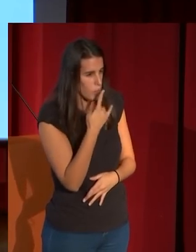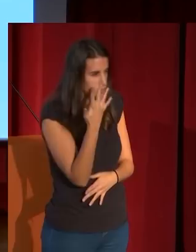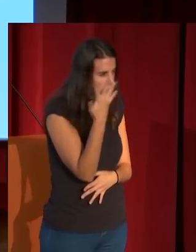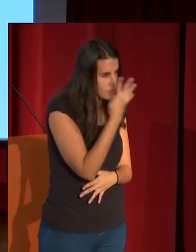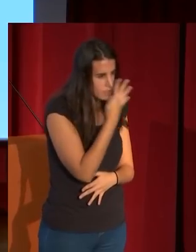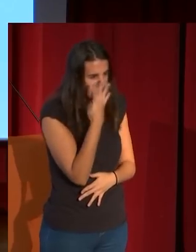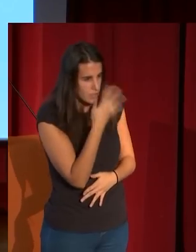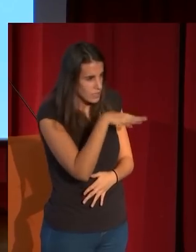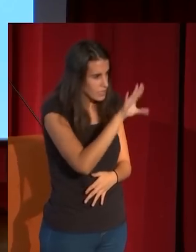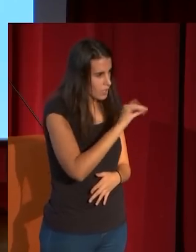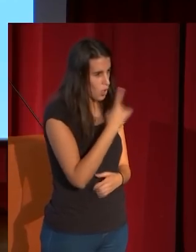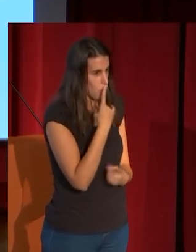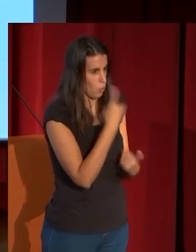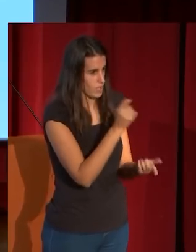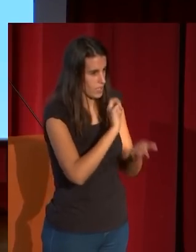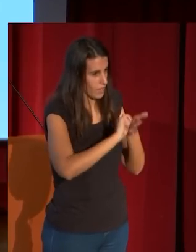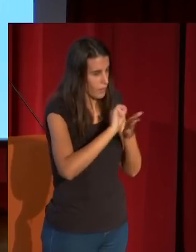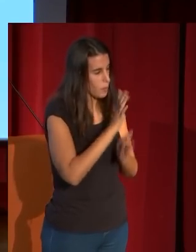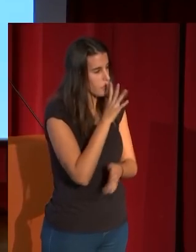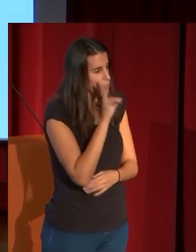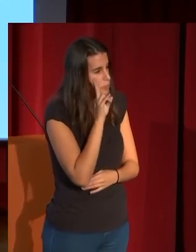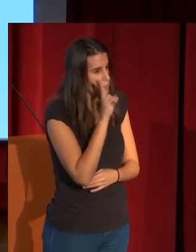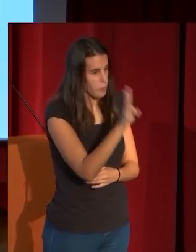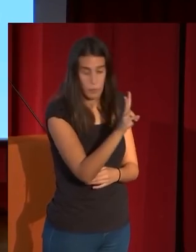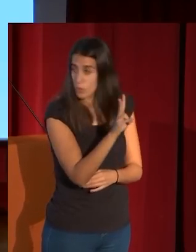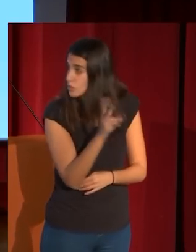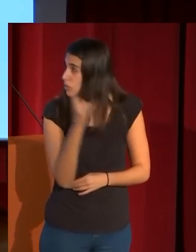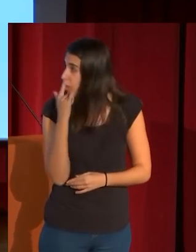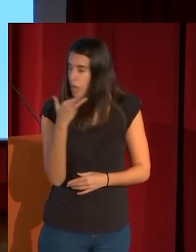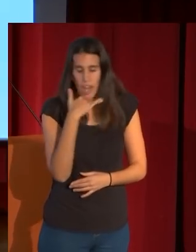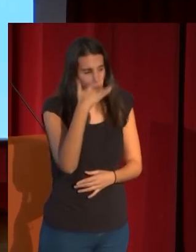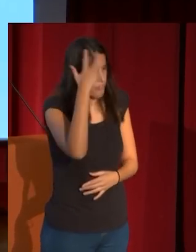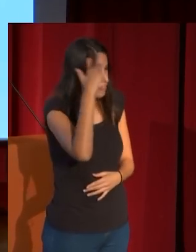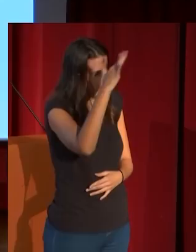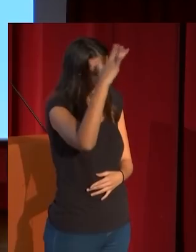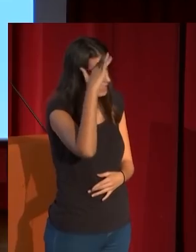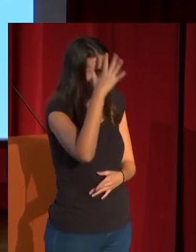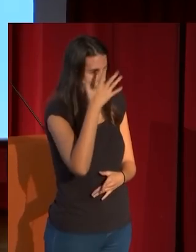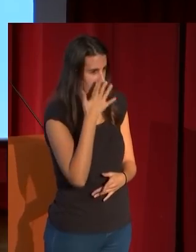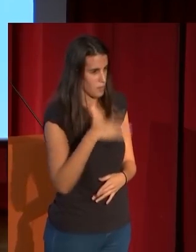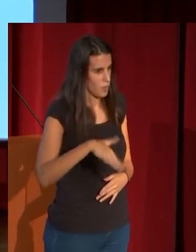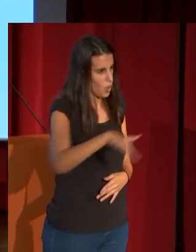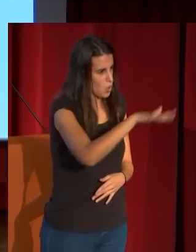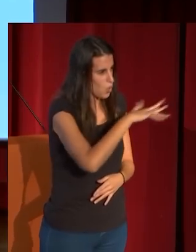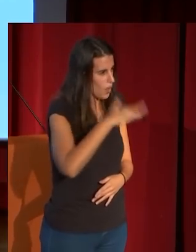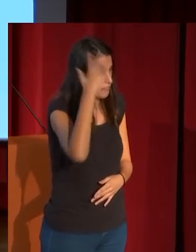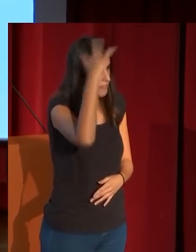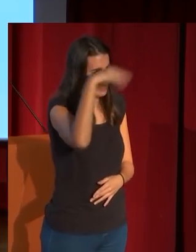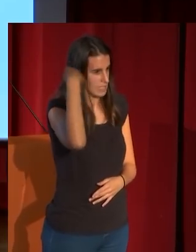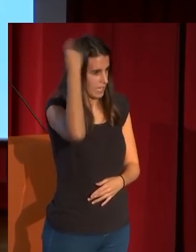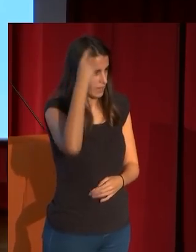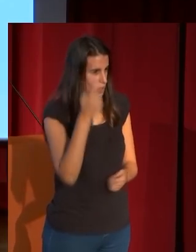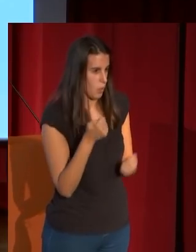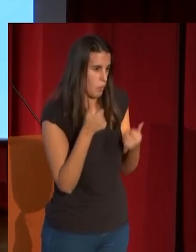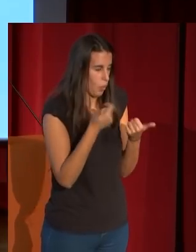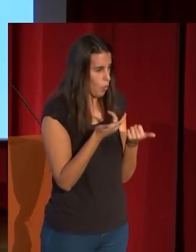Teofil Gautier, en los grabados vemos esa vertiente misteriosa de Fortuny en lugar de esas fantasías árabes un